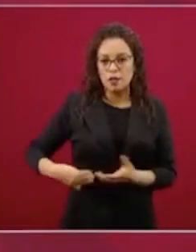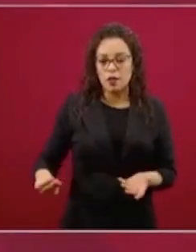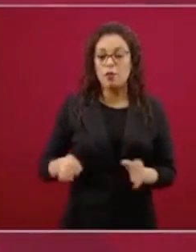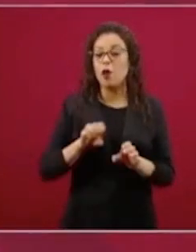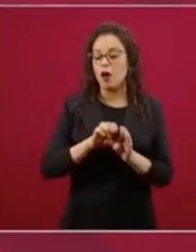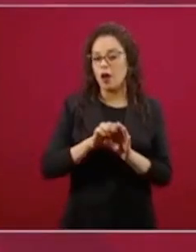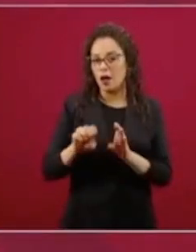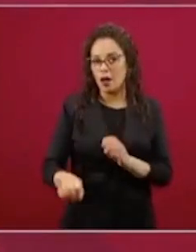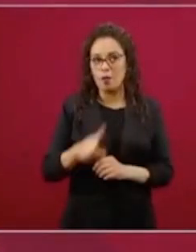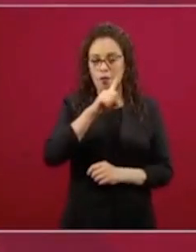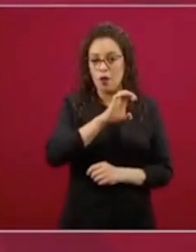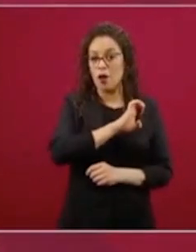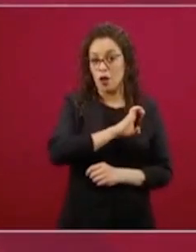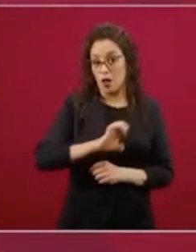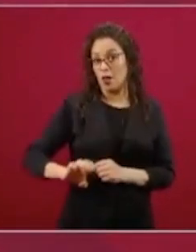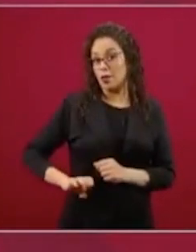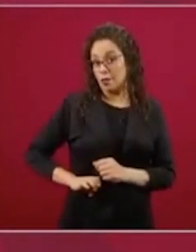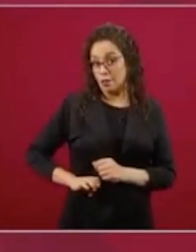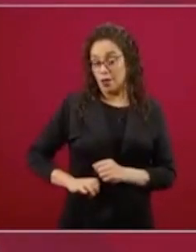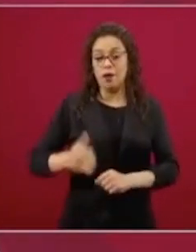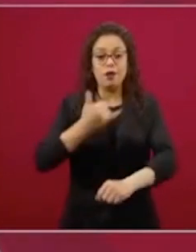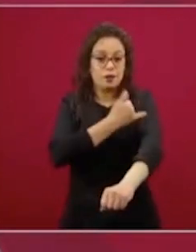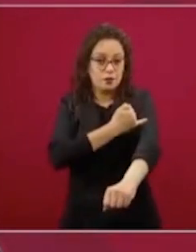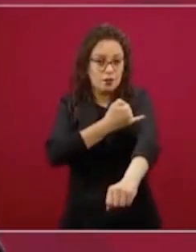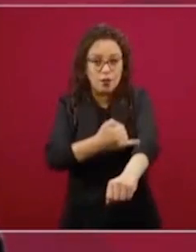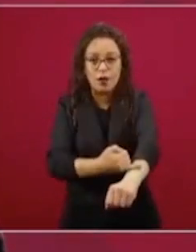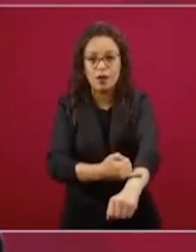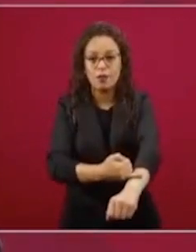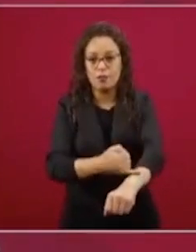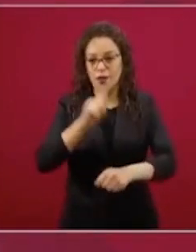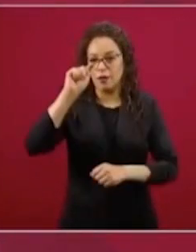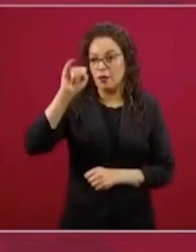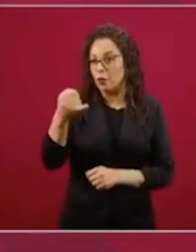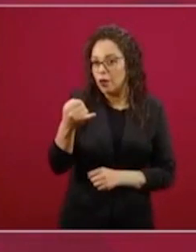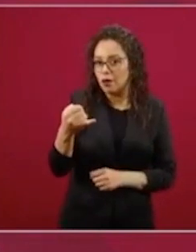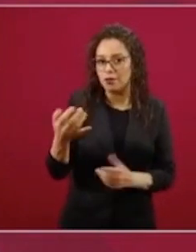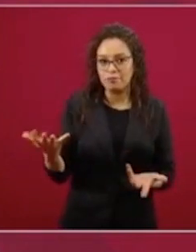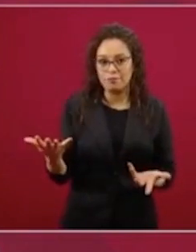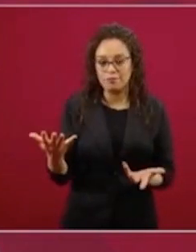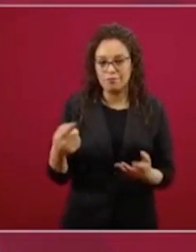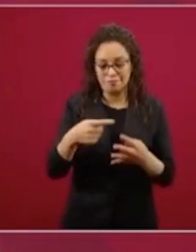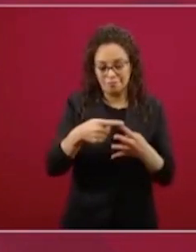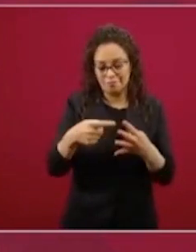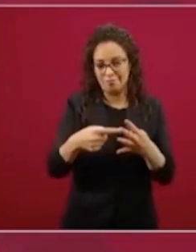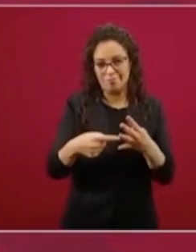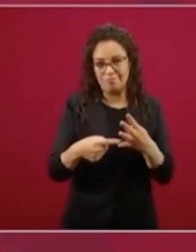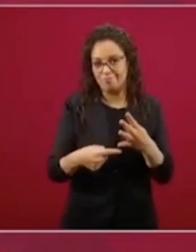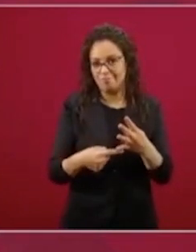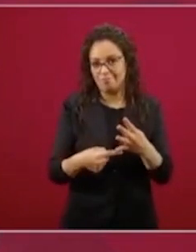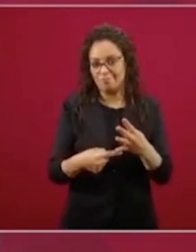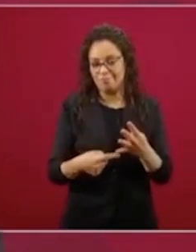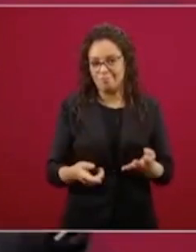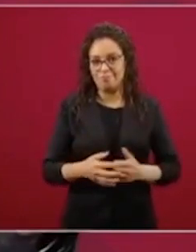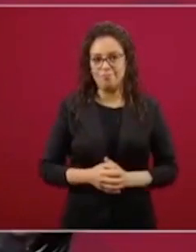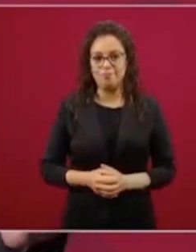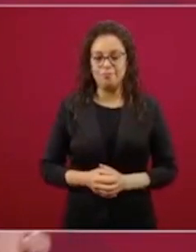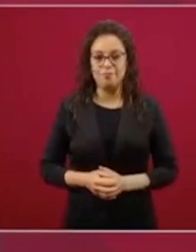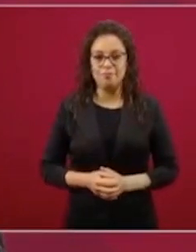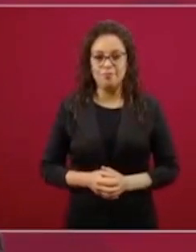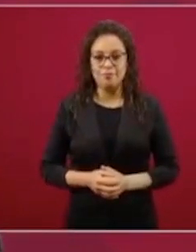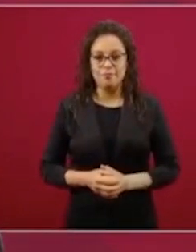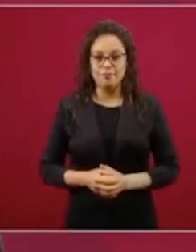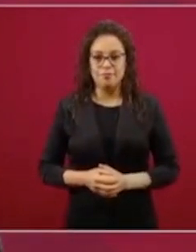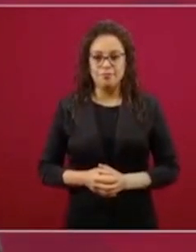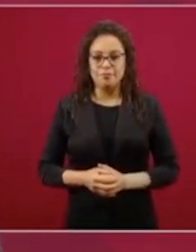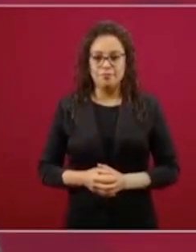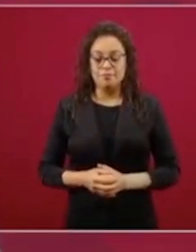Ecatepec, como Iztapalapa, como Tijuana, etcétera. En fin, es para